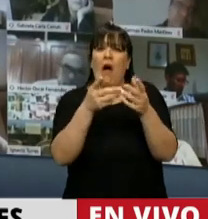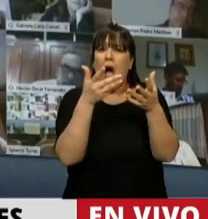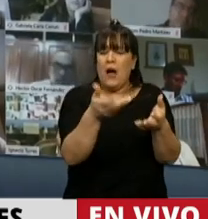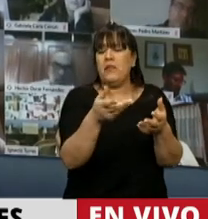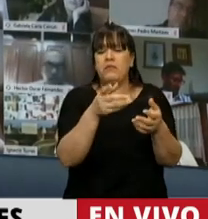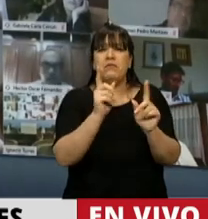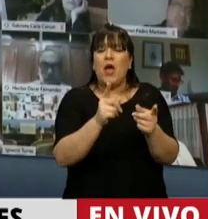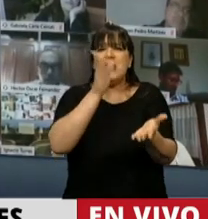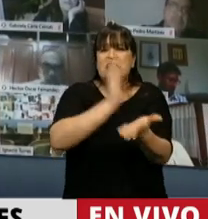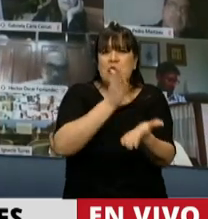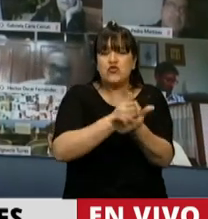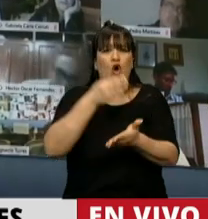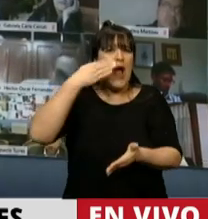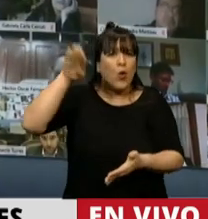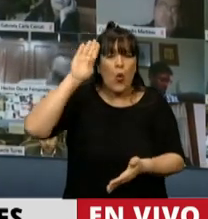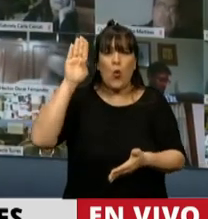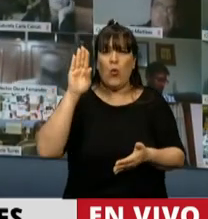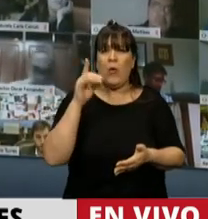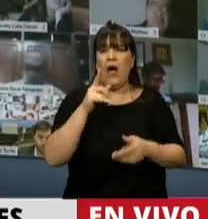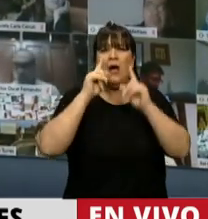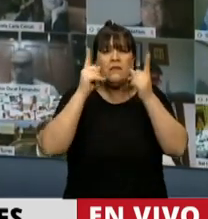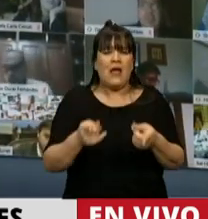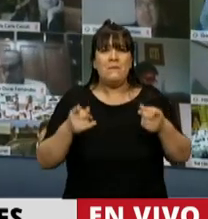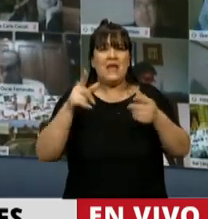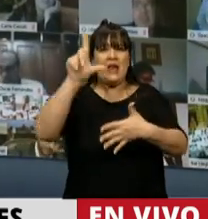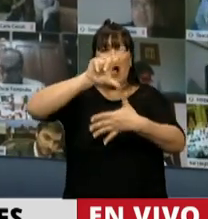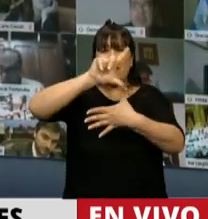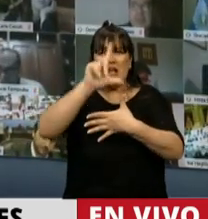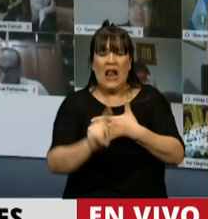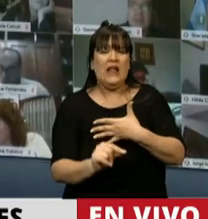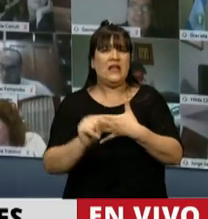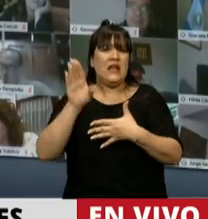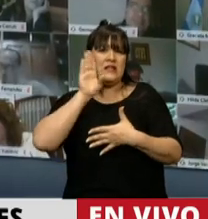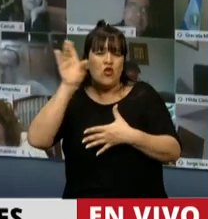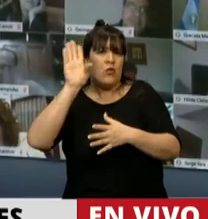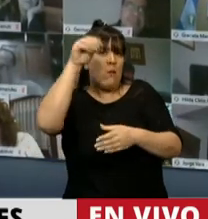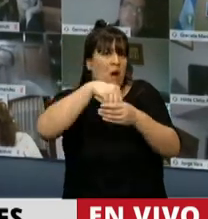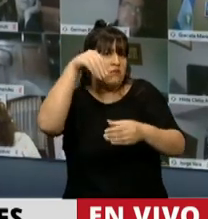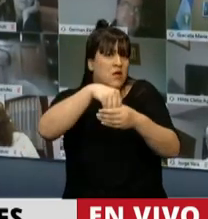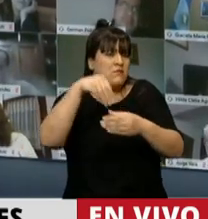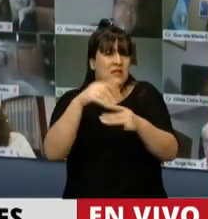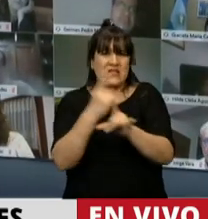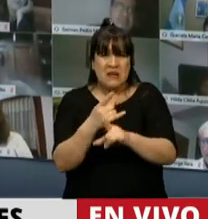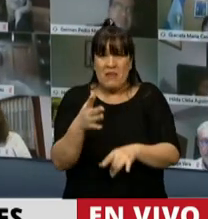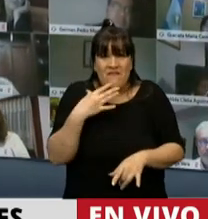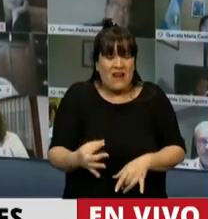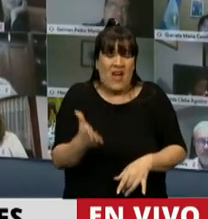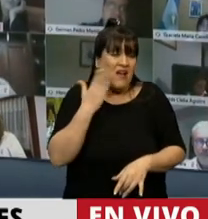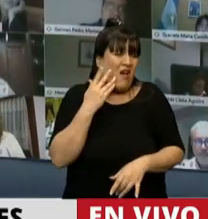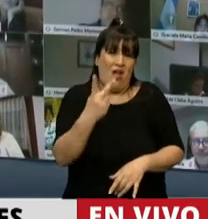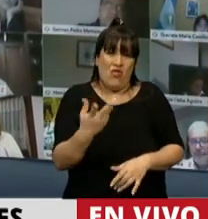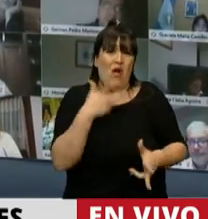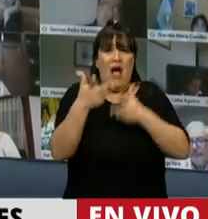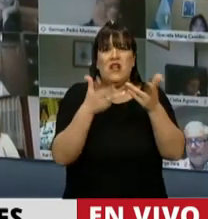saquea y expolia los recursos de toda América Latina, Presidente, por supuesto. Es una hipocresía enorme